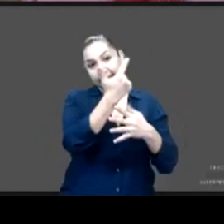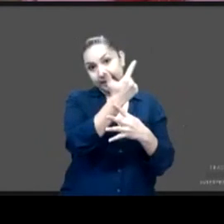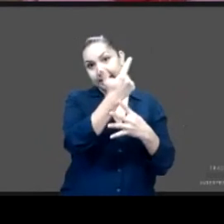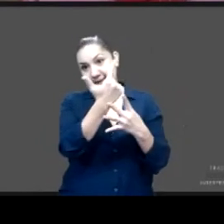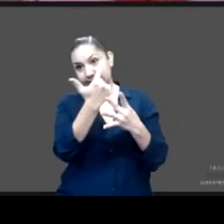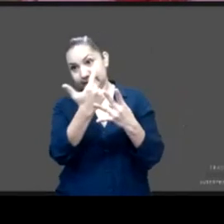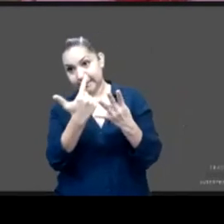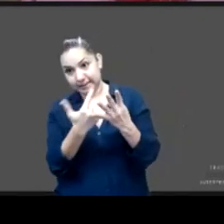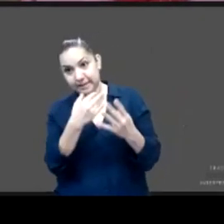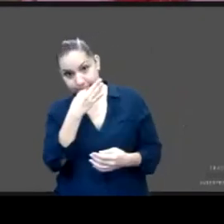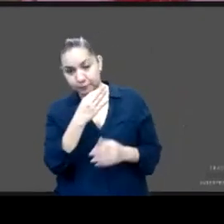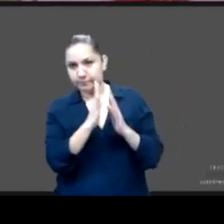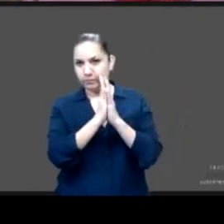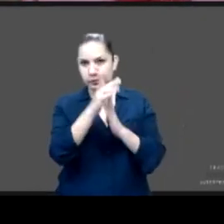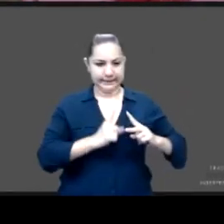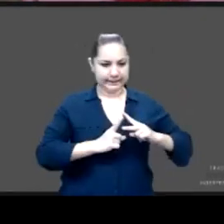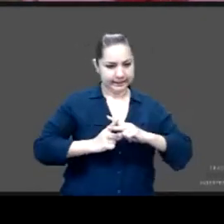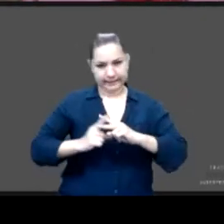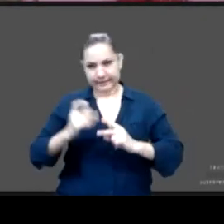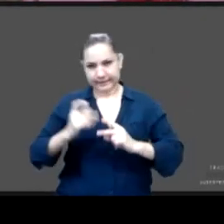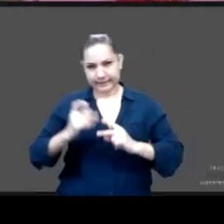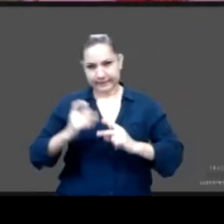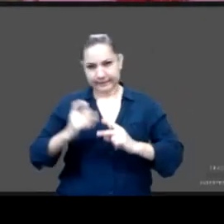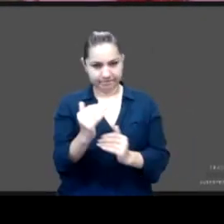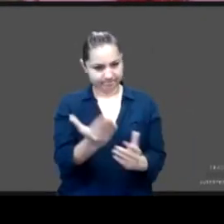que nos ciñéramos al tiempo. Adelante, Maricruz.